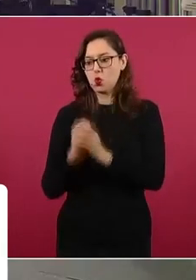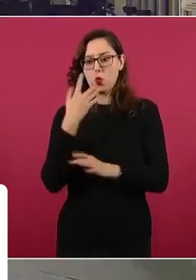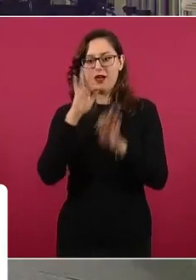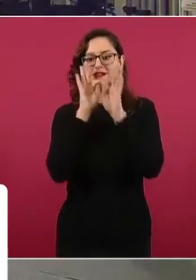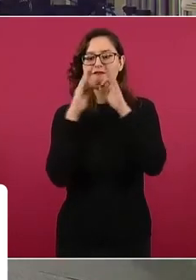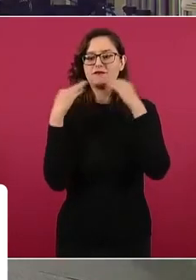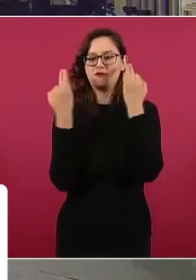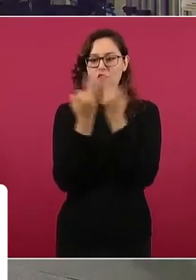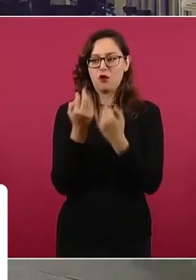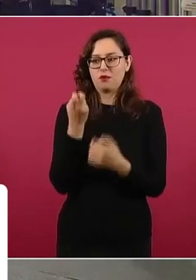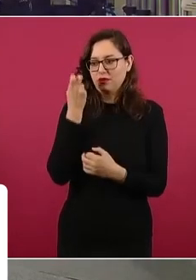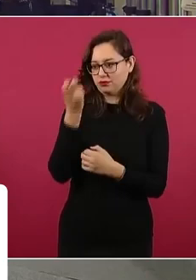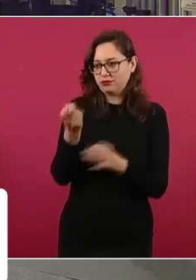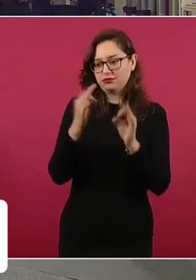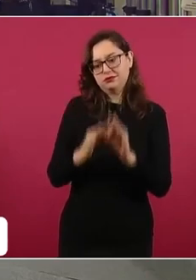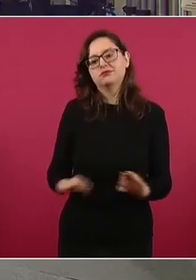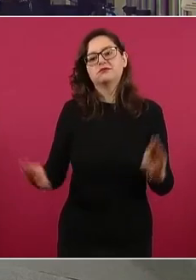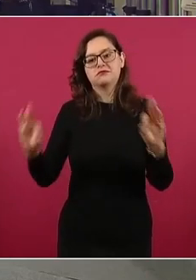todavía